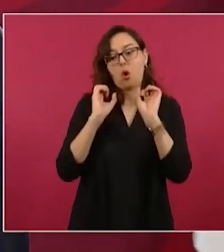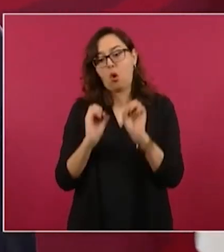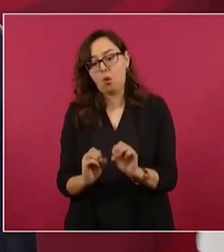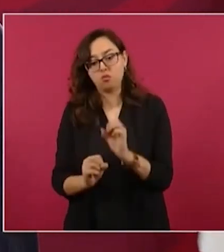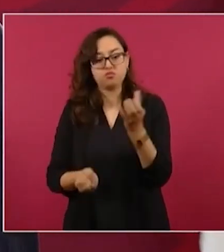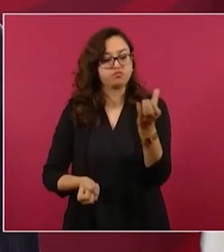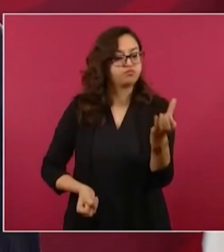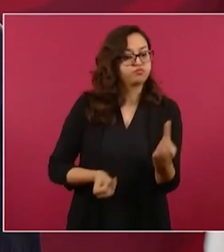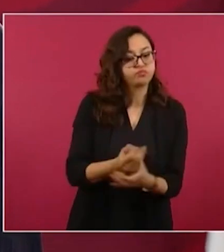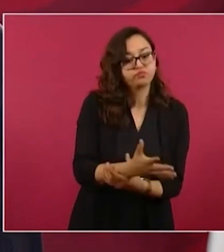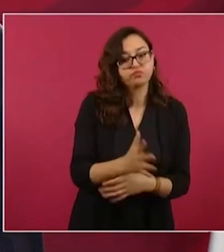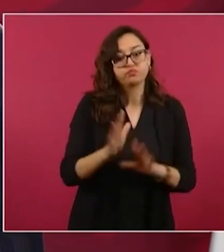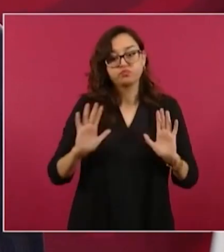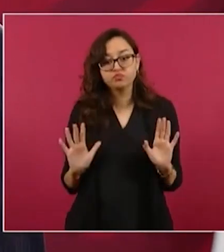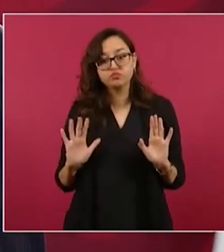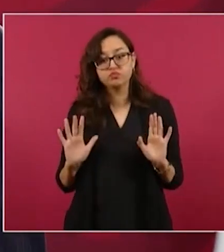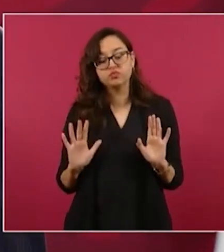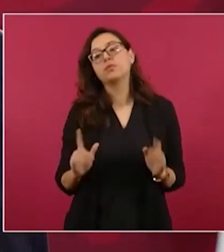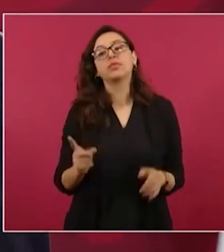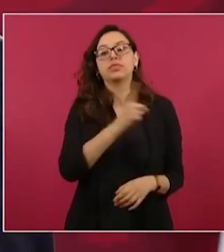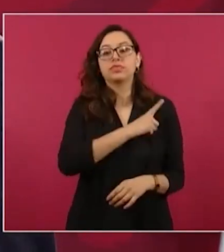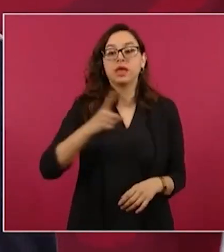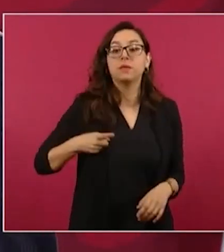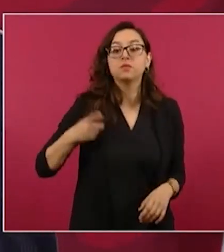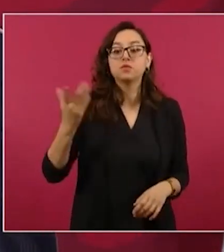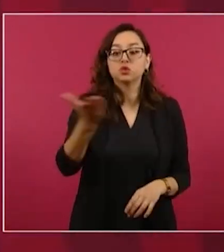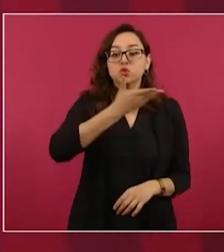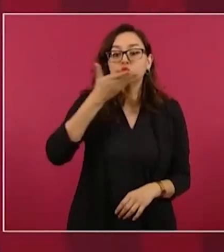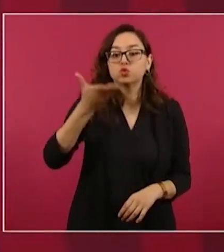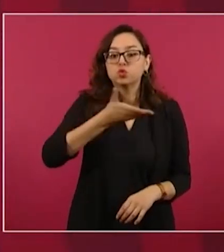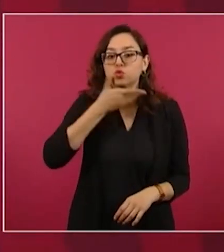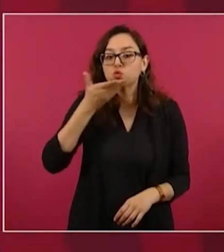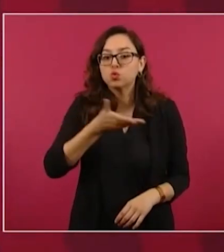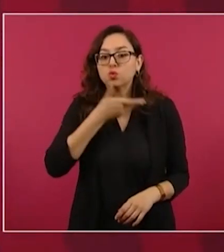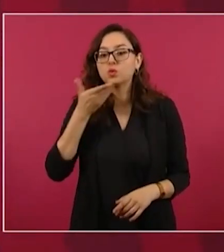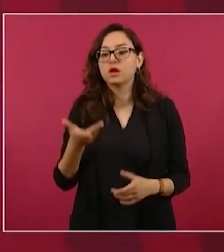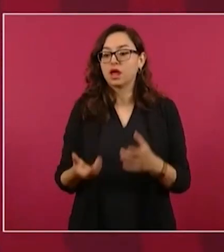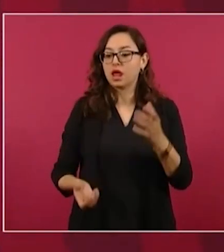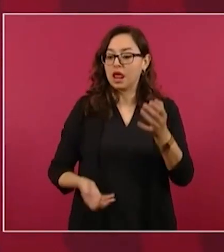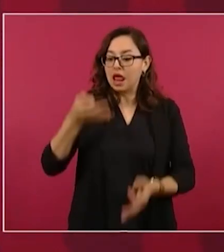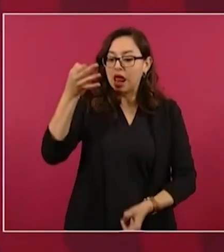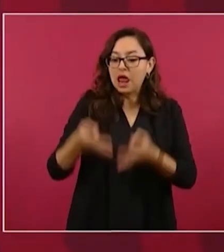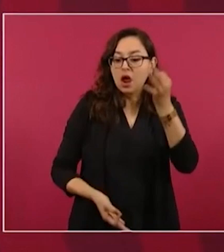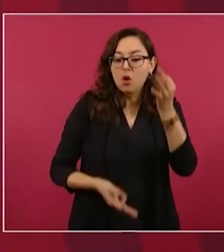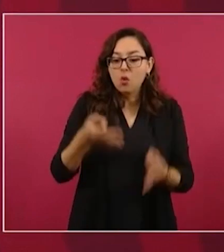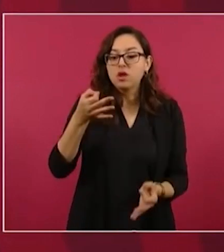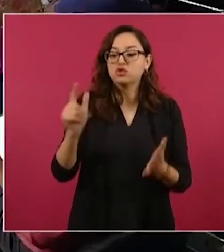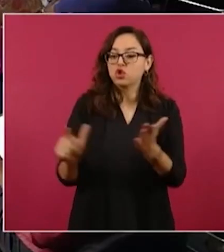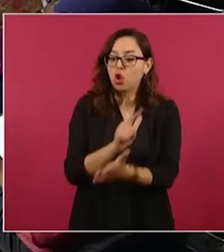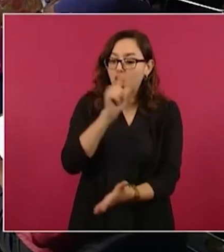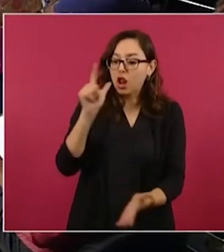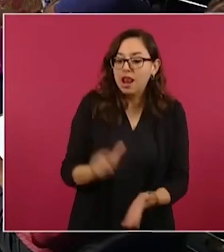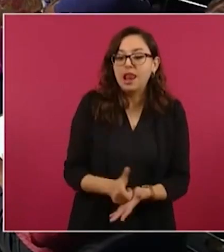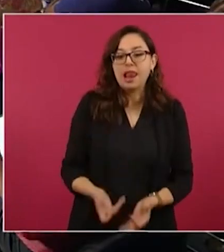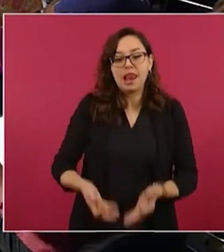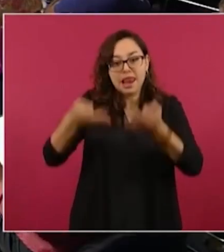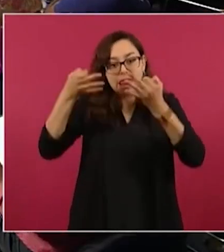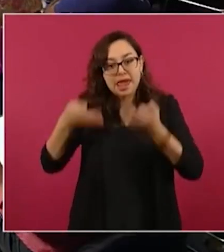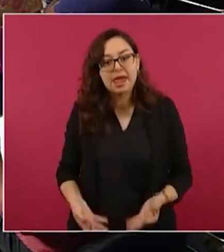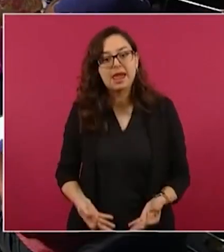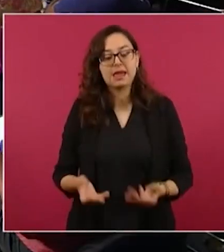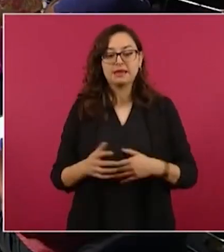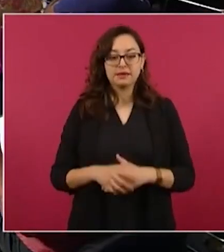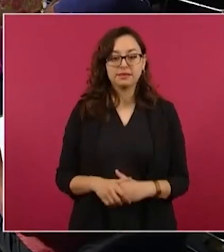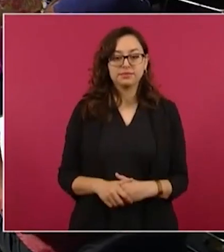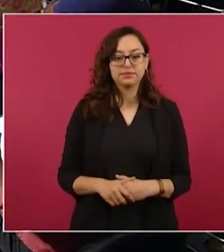vivía antes o de cohecho. Es decir, Murillo, ¿podría acogerse a este criterio de